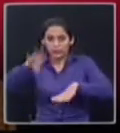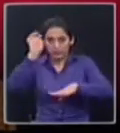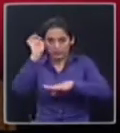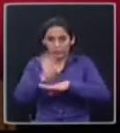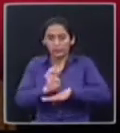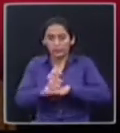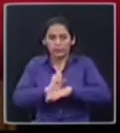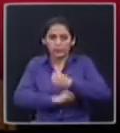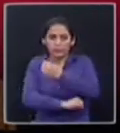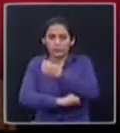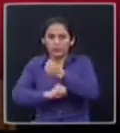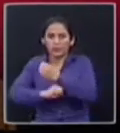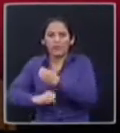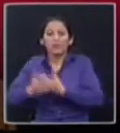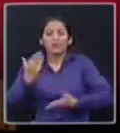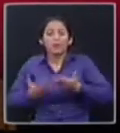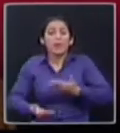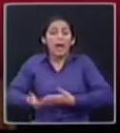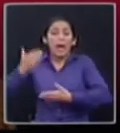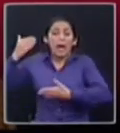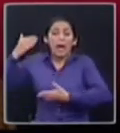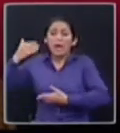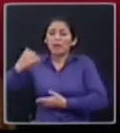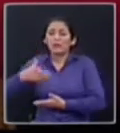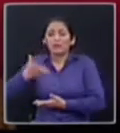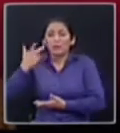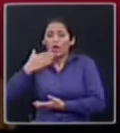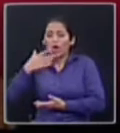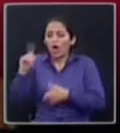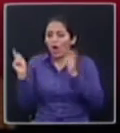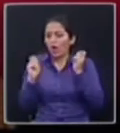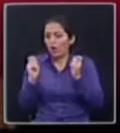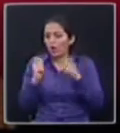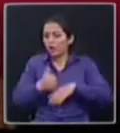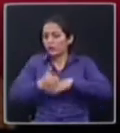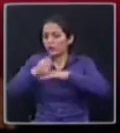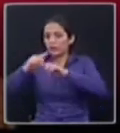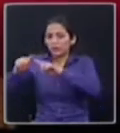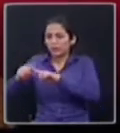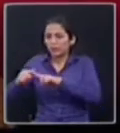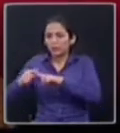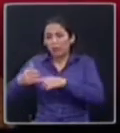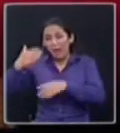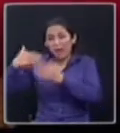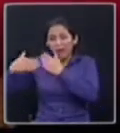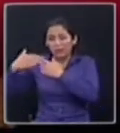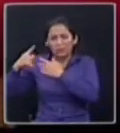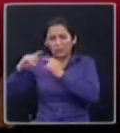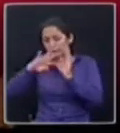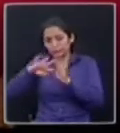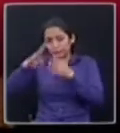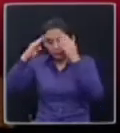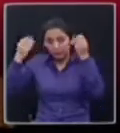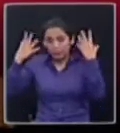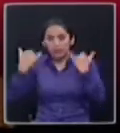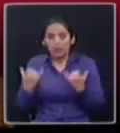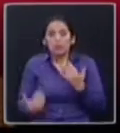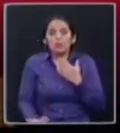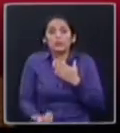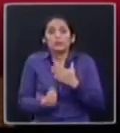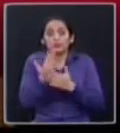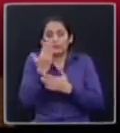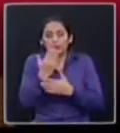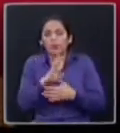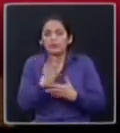regresivos. Es decir, nosotros no vamos a regresar a la metodología pasada, vamos a fortalecer todo lo logrado. Eso significa agregarles más filtros a ese